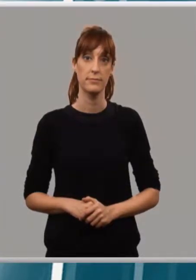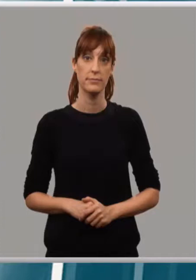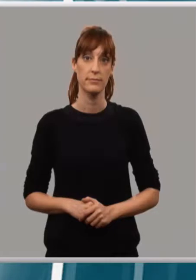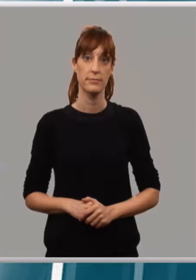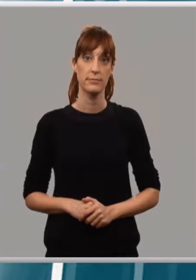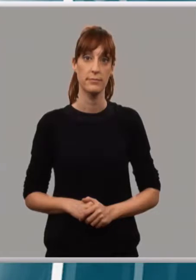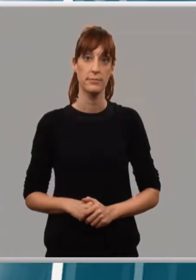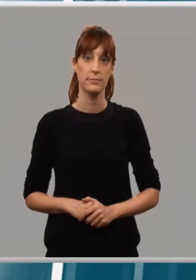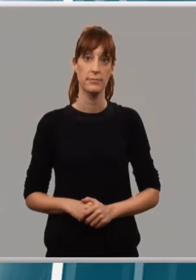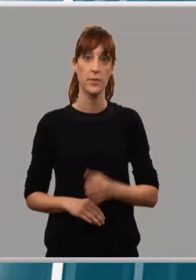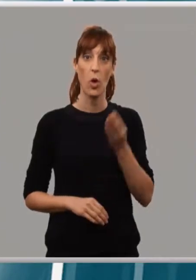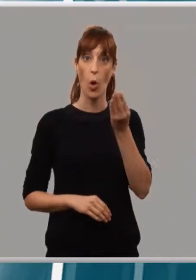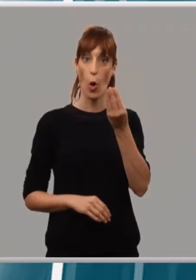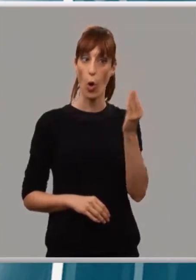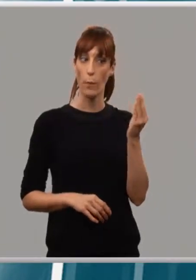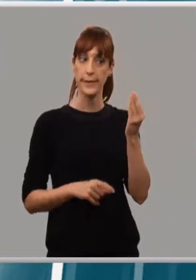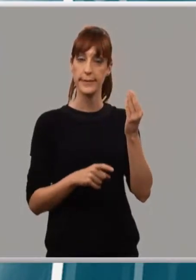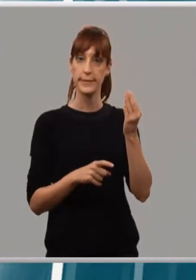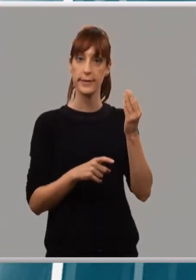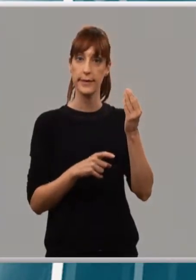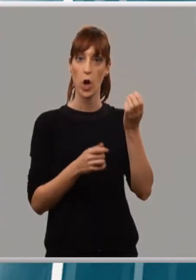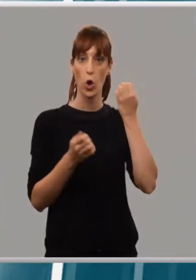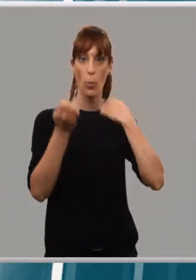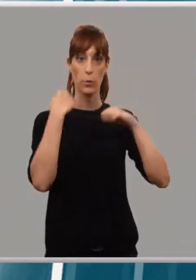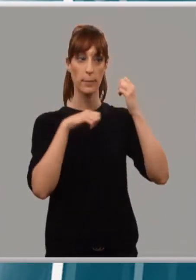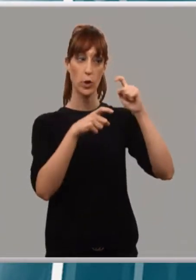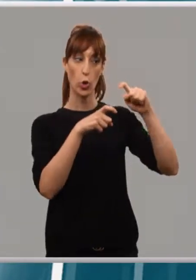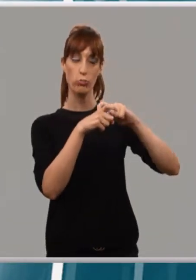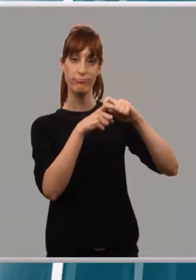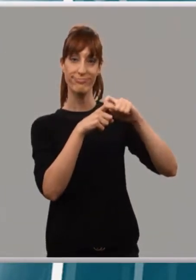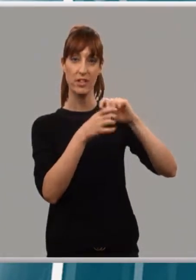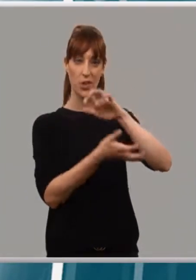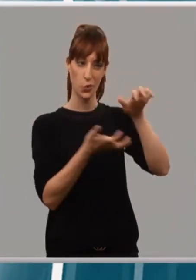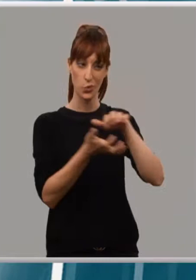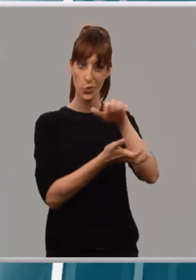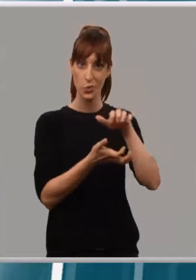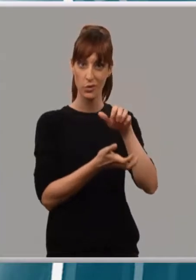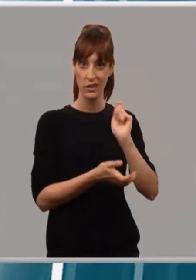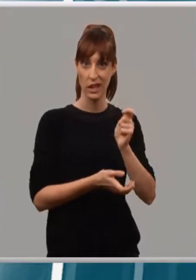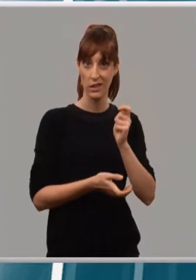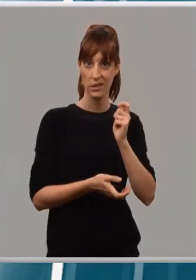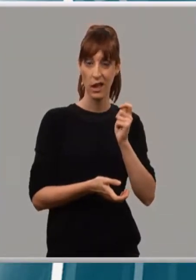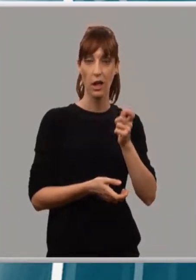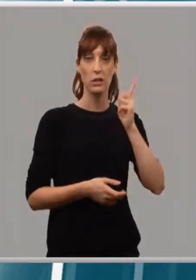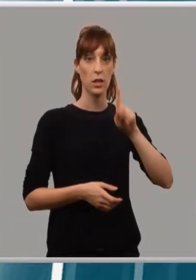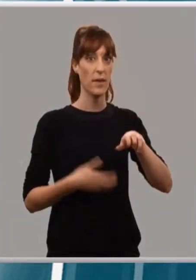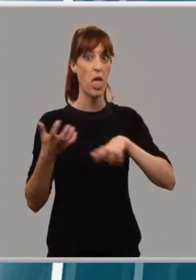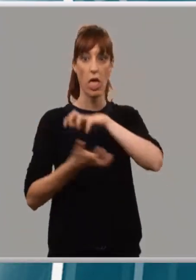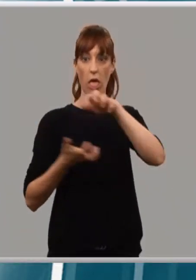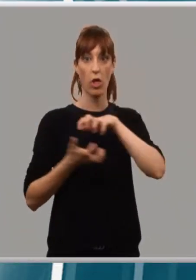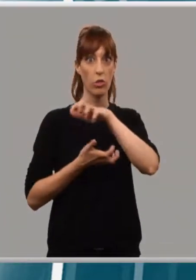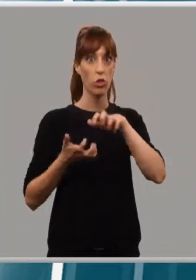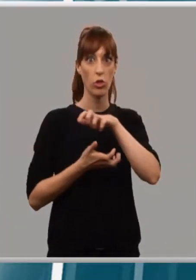Jóvenes que reúnen las características propias de la delincuencia juvenil, pues acciones muy violentas ante cualquier